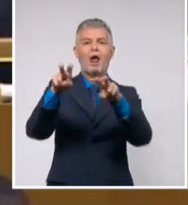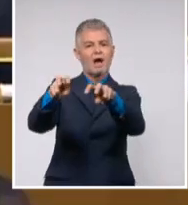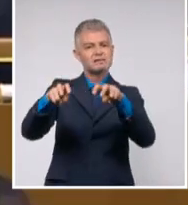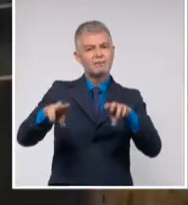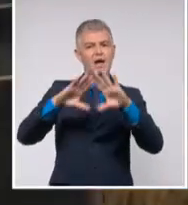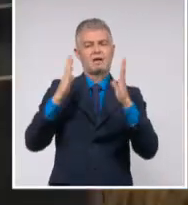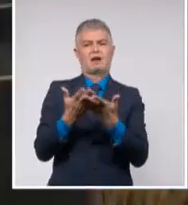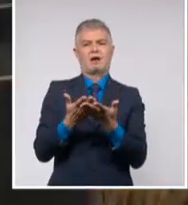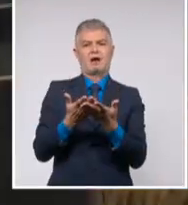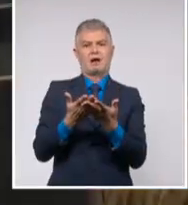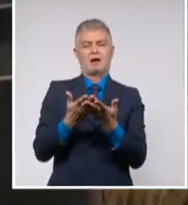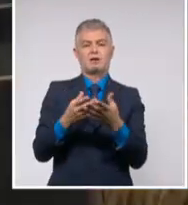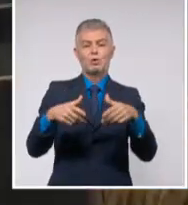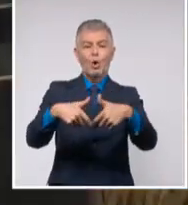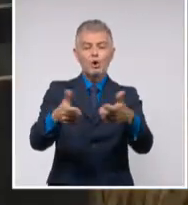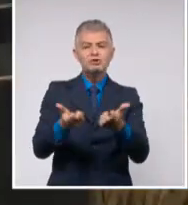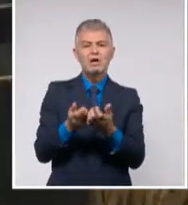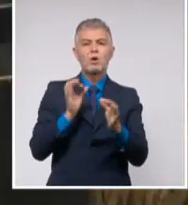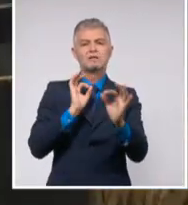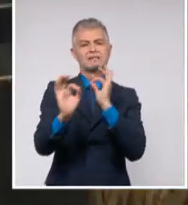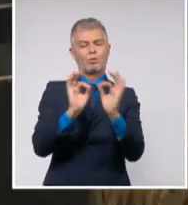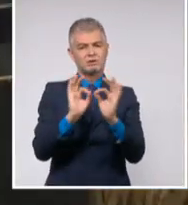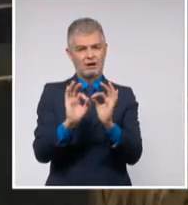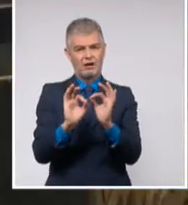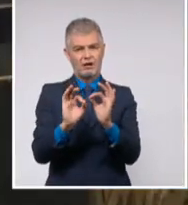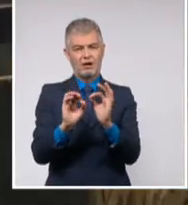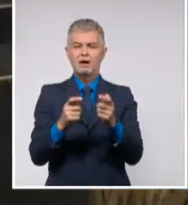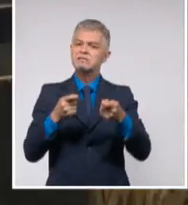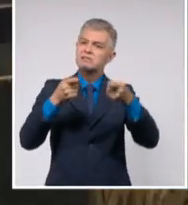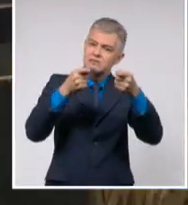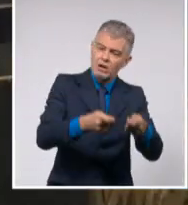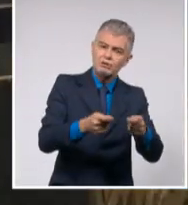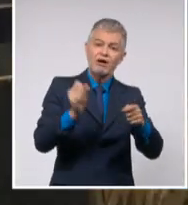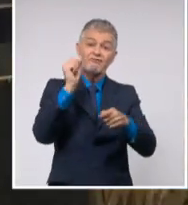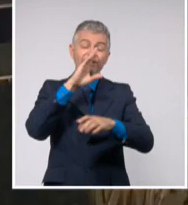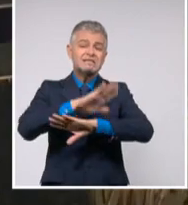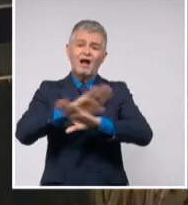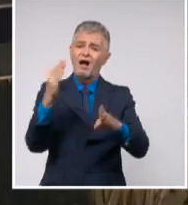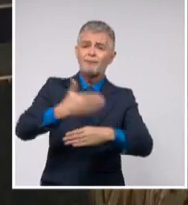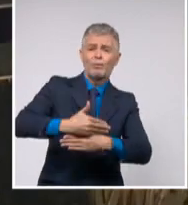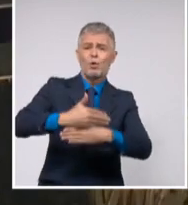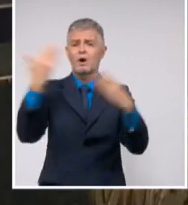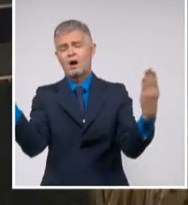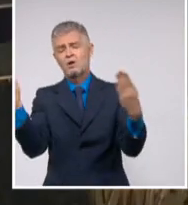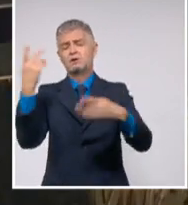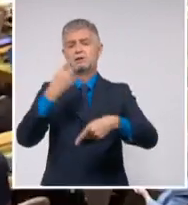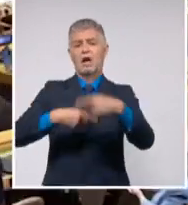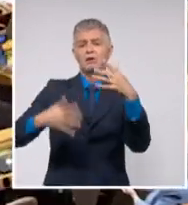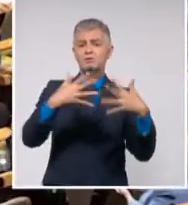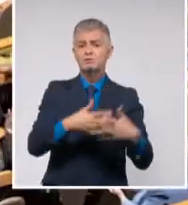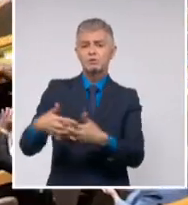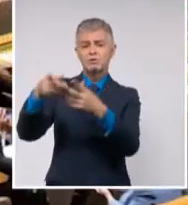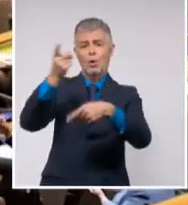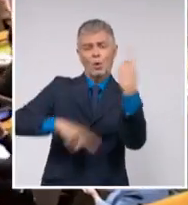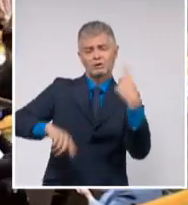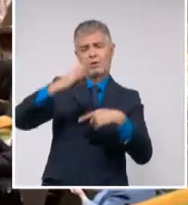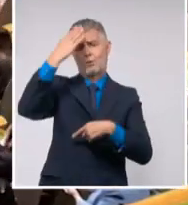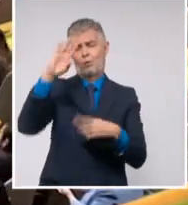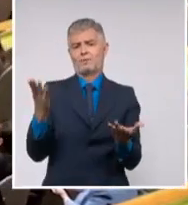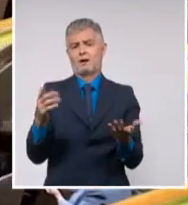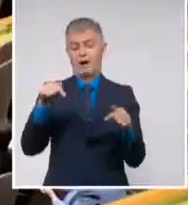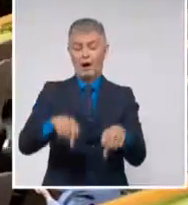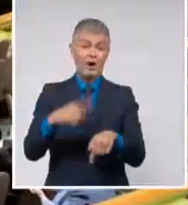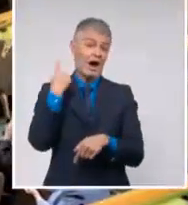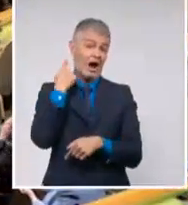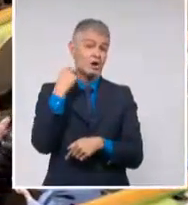Consejo de Seguridad, exigiendo el fin del bloqueo genocida de Estados Unidos contra la isla. Este 2020,